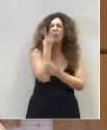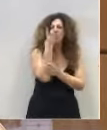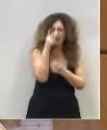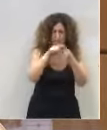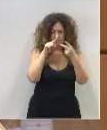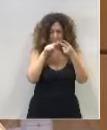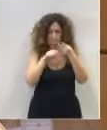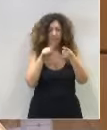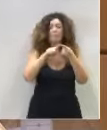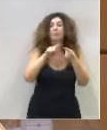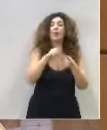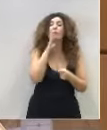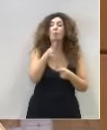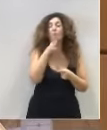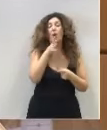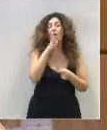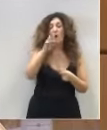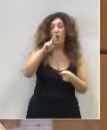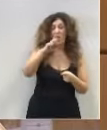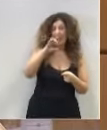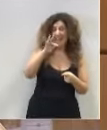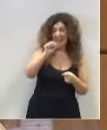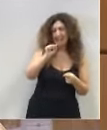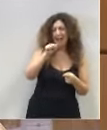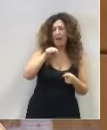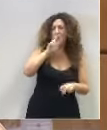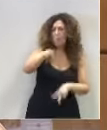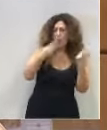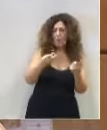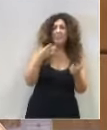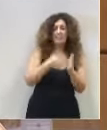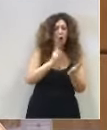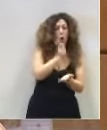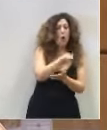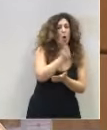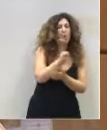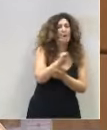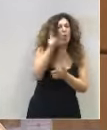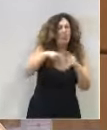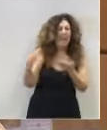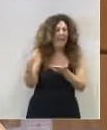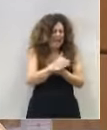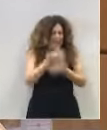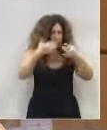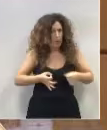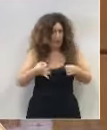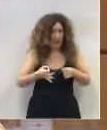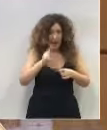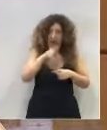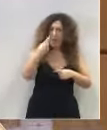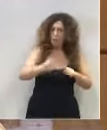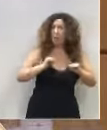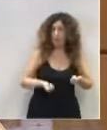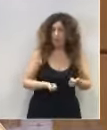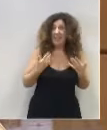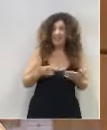por la propia modificación del RETA, que va a permitir cotizar por ingresos reales a partir del año que viene y en estas provincias,